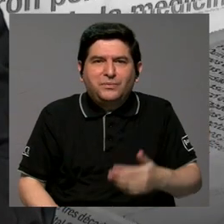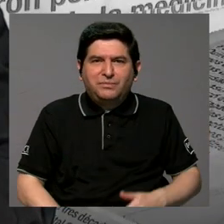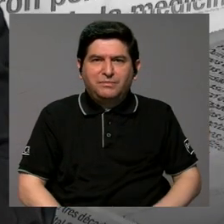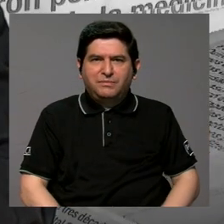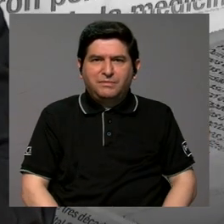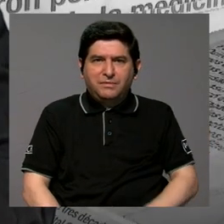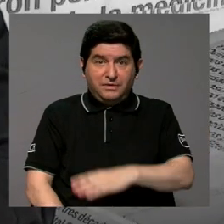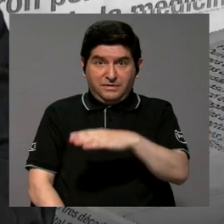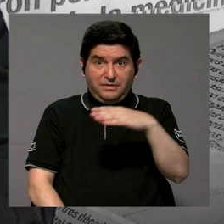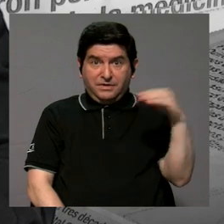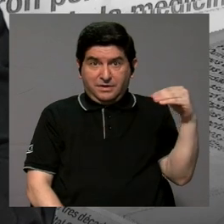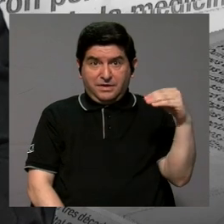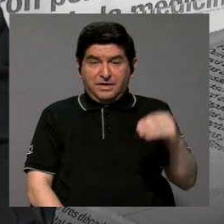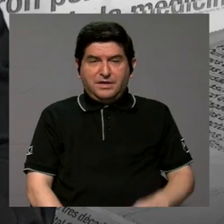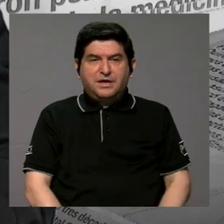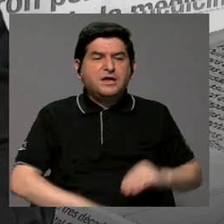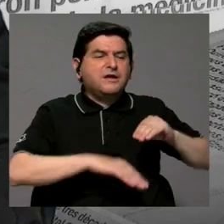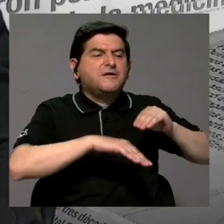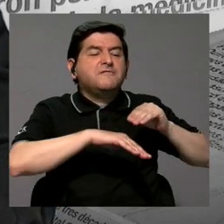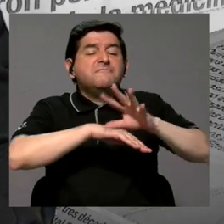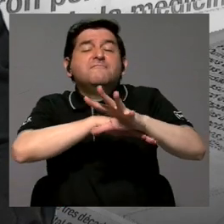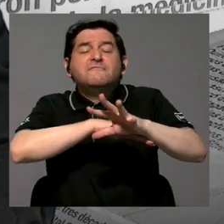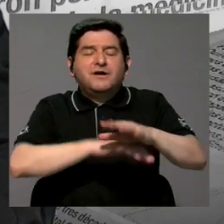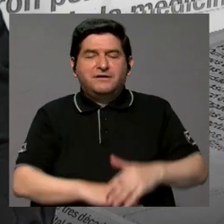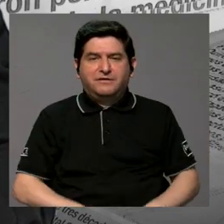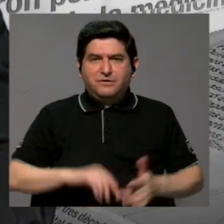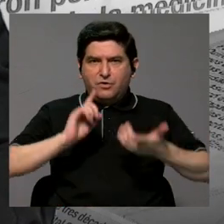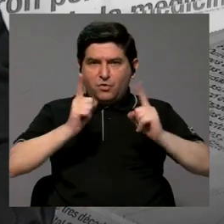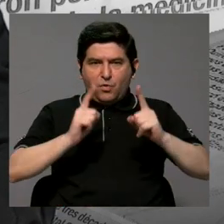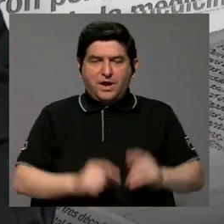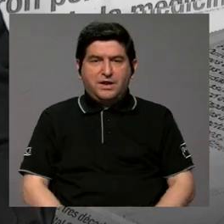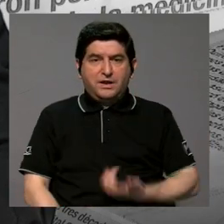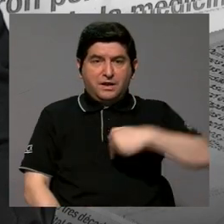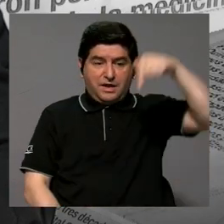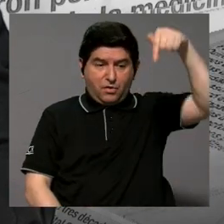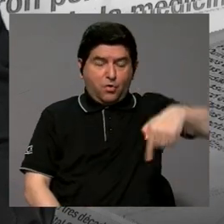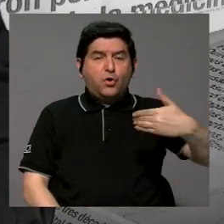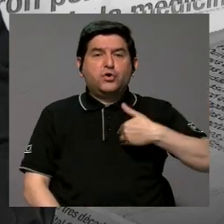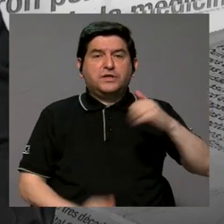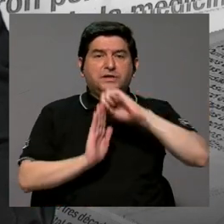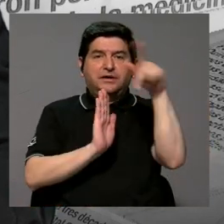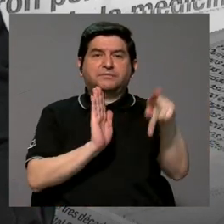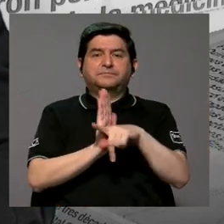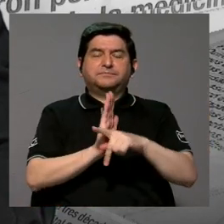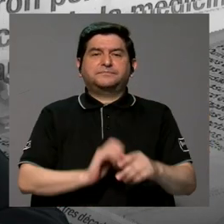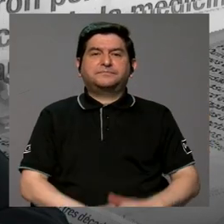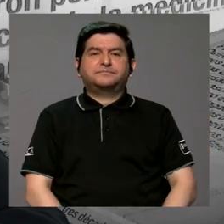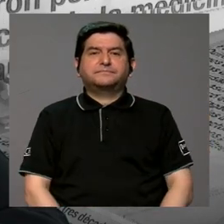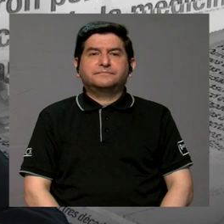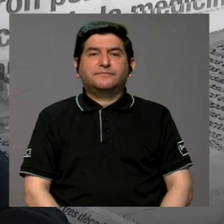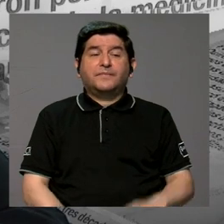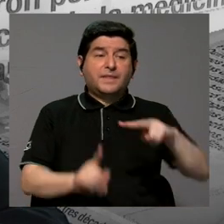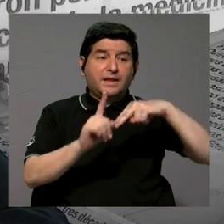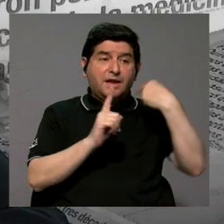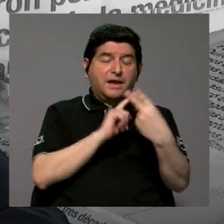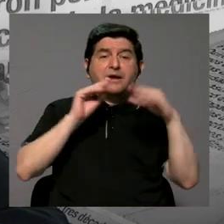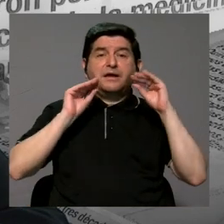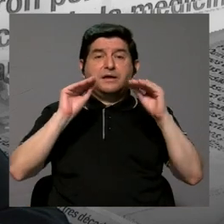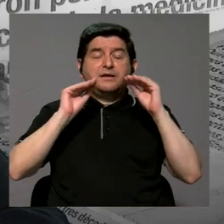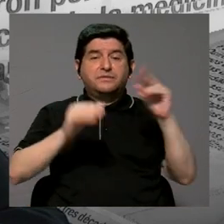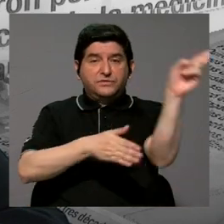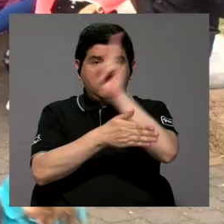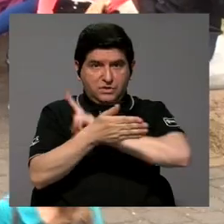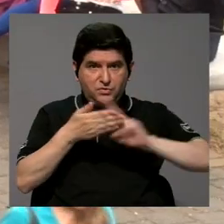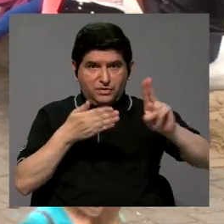y en todo caso qué trascendencia podría tener eso con respecto a lo que tenemos hoy en la constitución porque desde el punto de vista de la